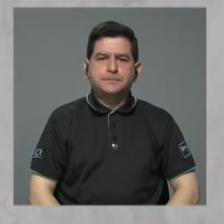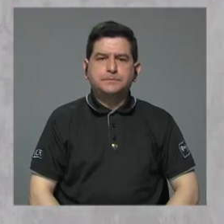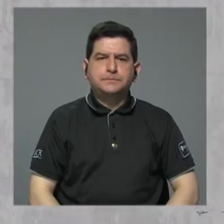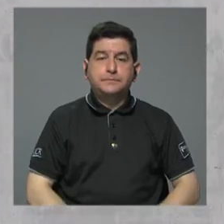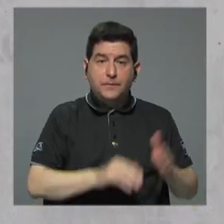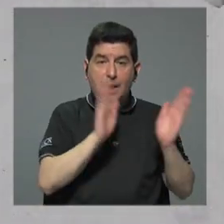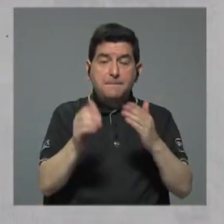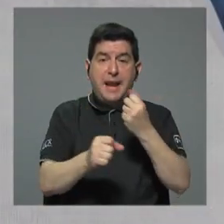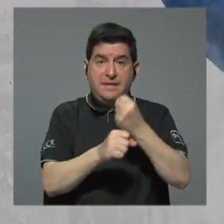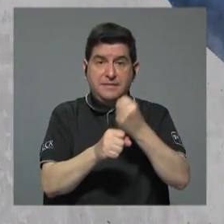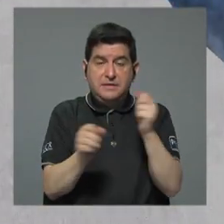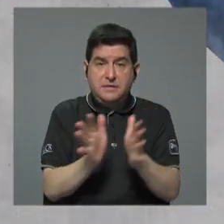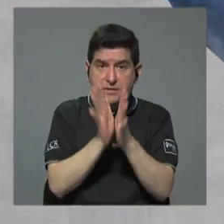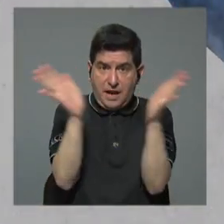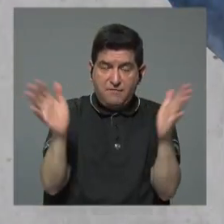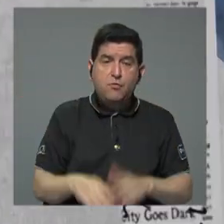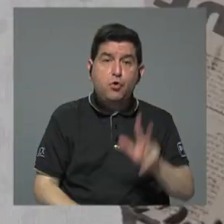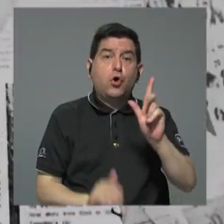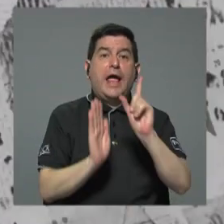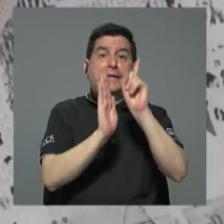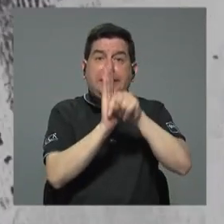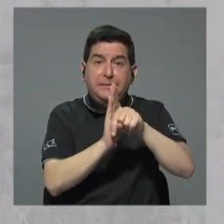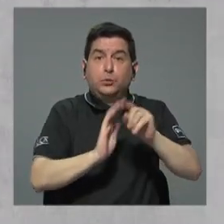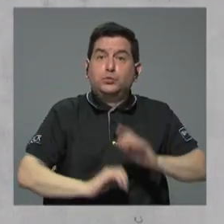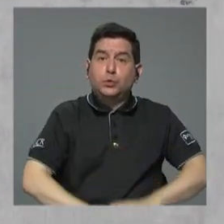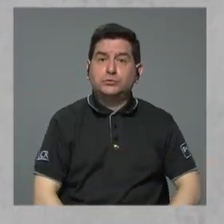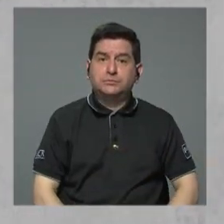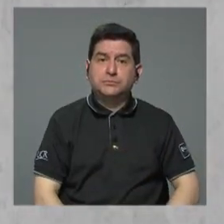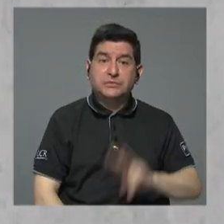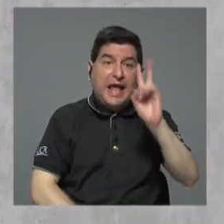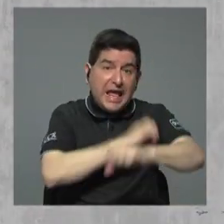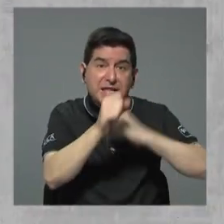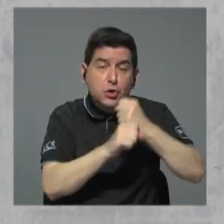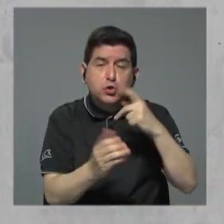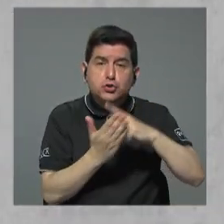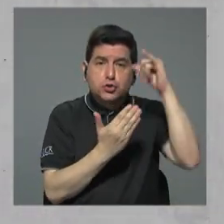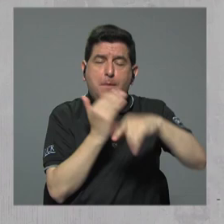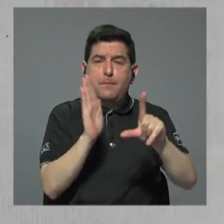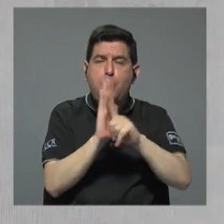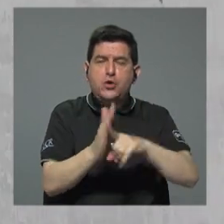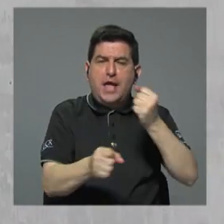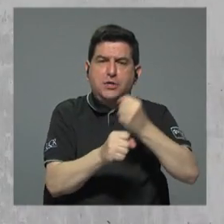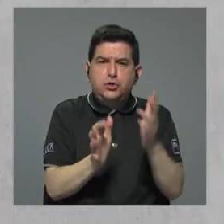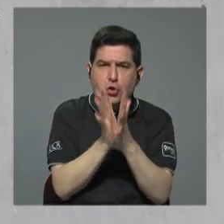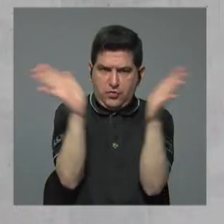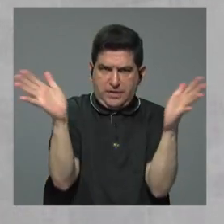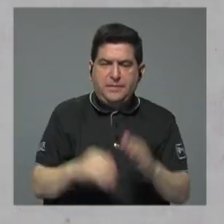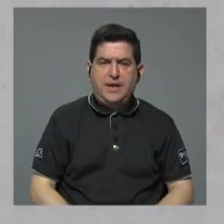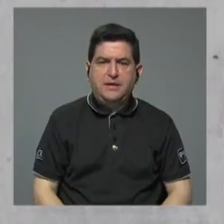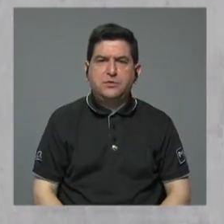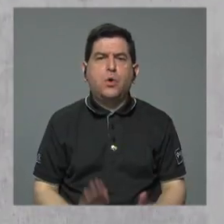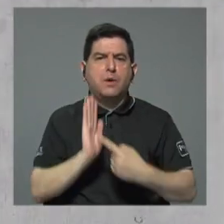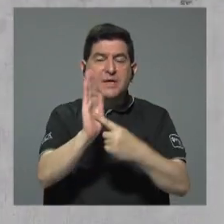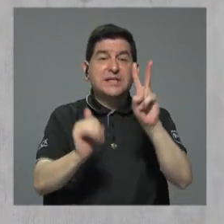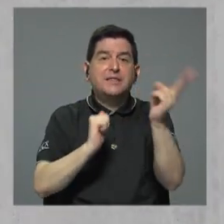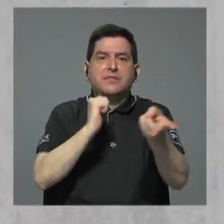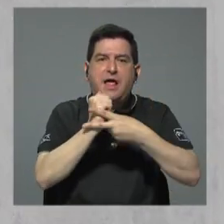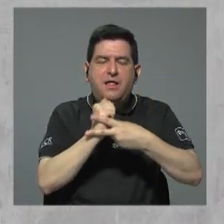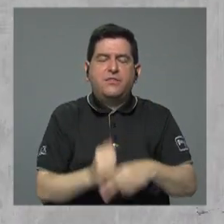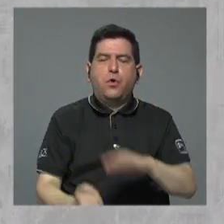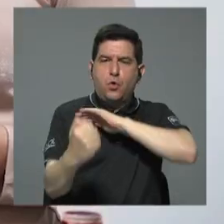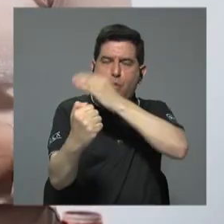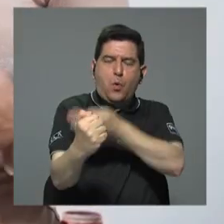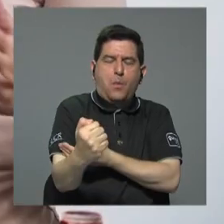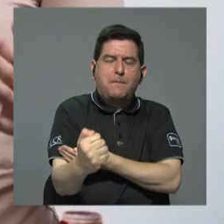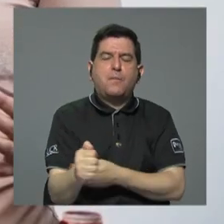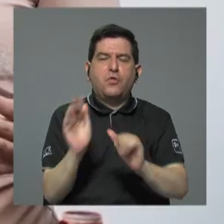El Plan de Empleo Público en 3 Minutos En dos años, el Proyecto de Ley de Empleo Público fue presentado dos veces por el Poder